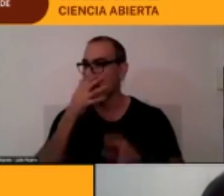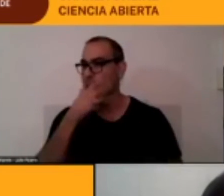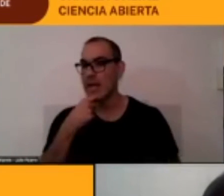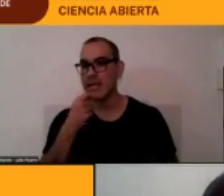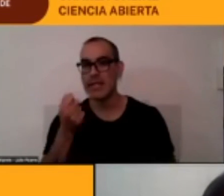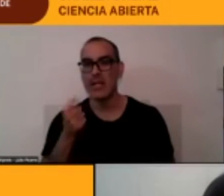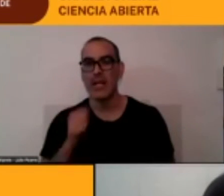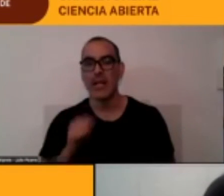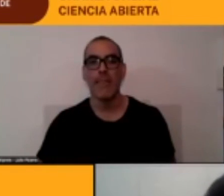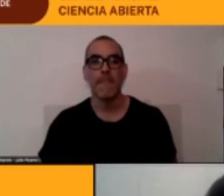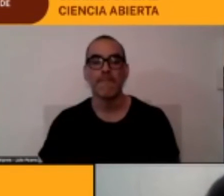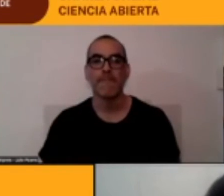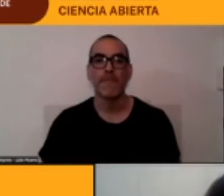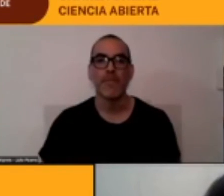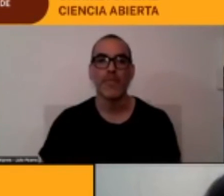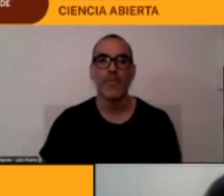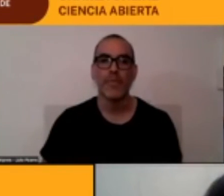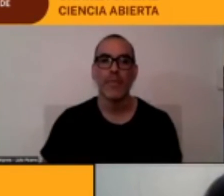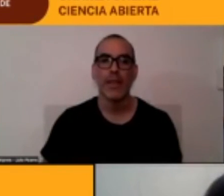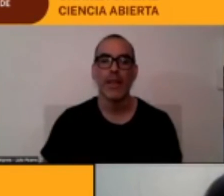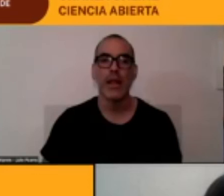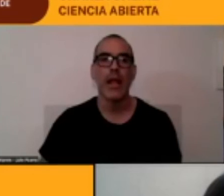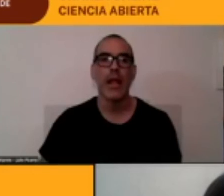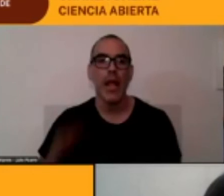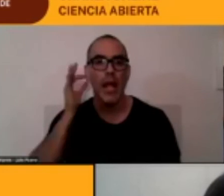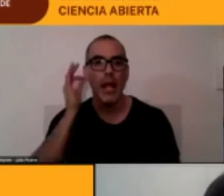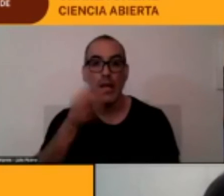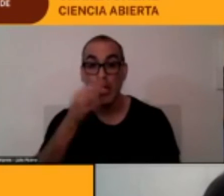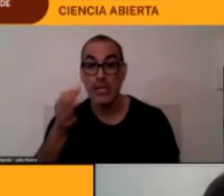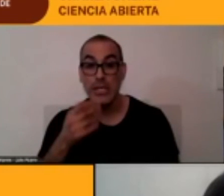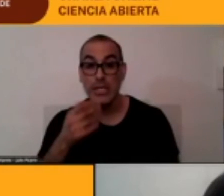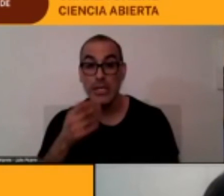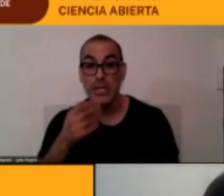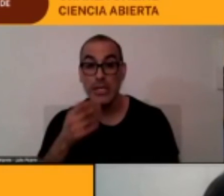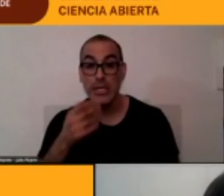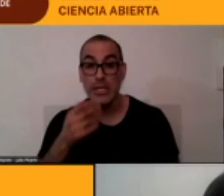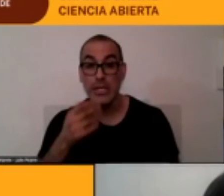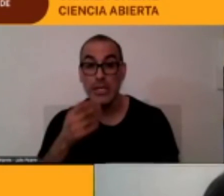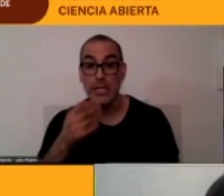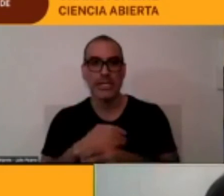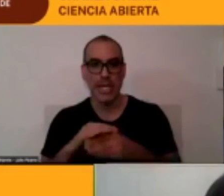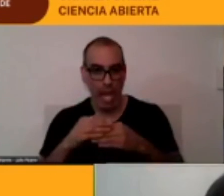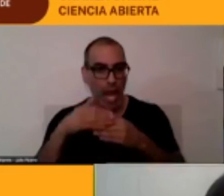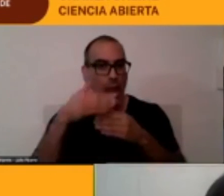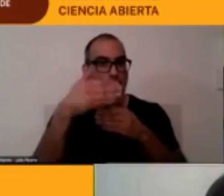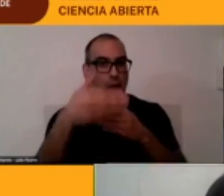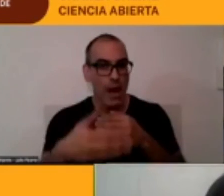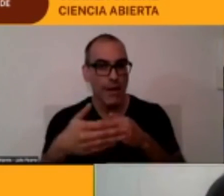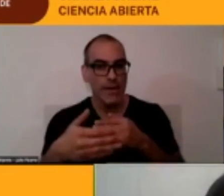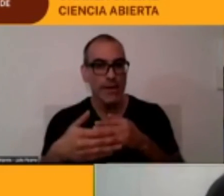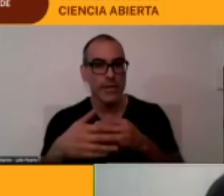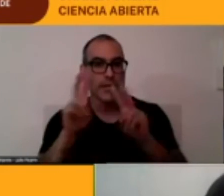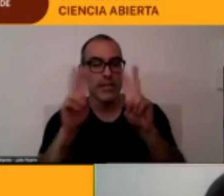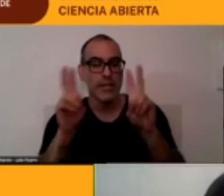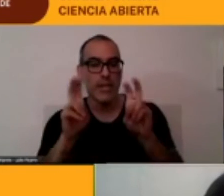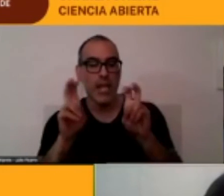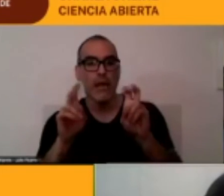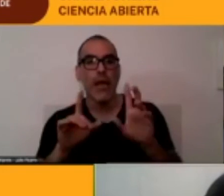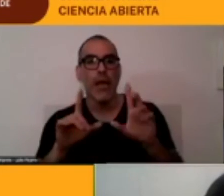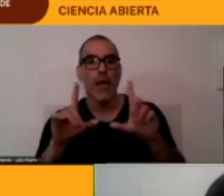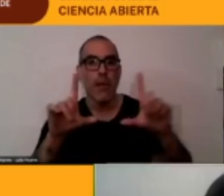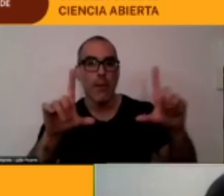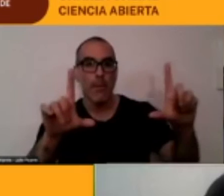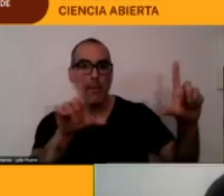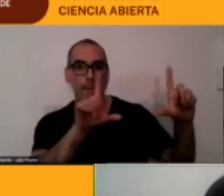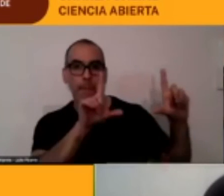nos pregunta si hay algún avance con la señalética multilingüe mira en en la zona de allá de